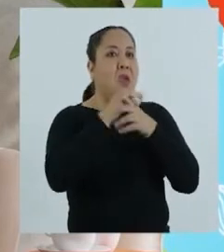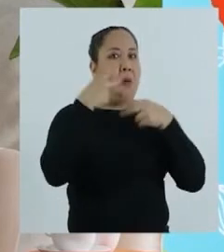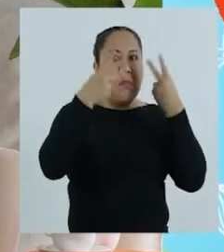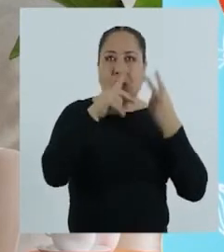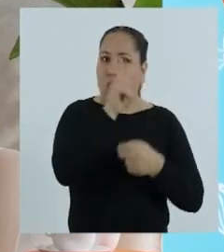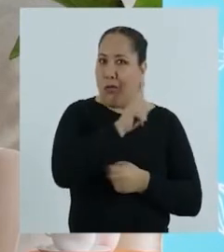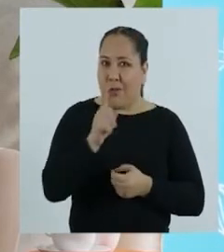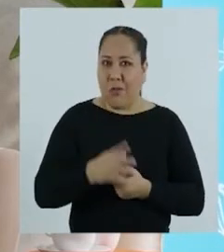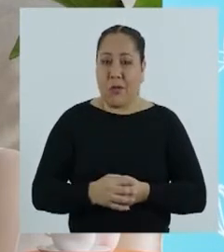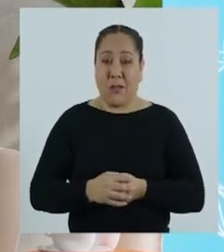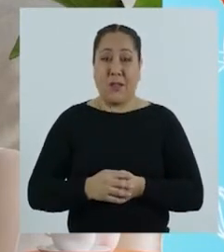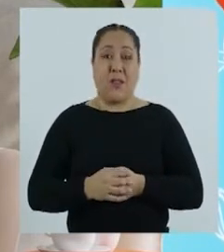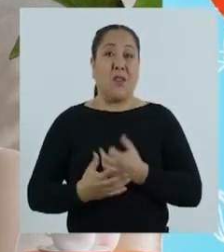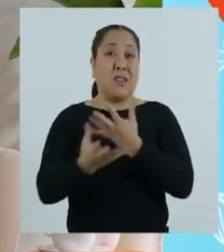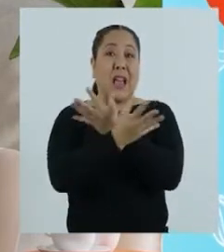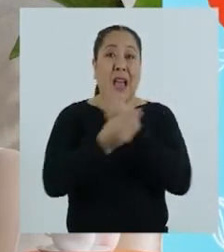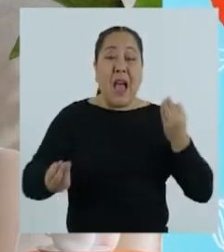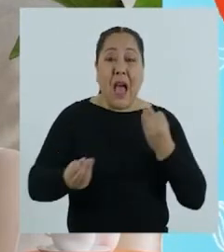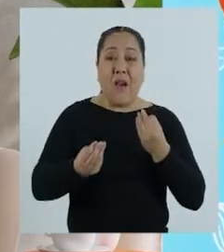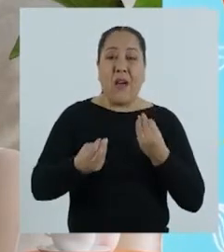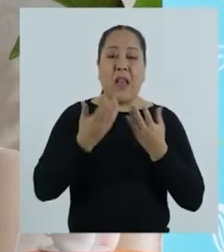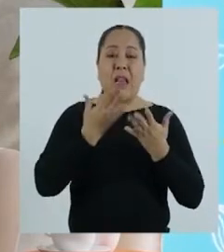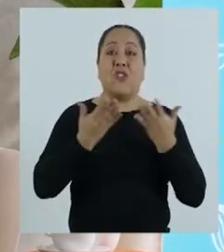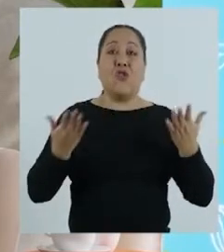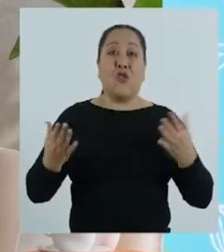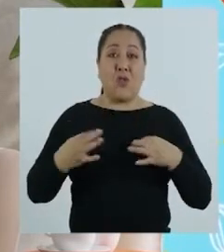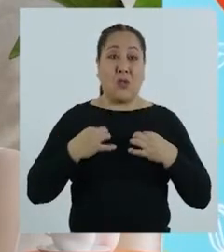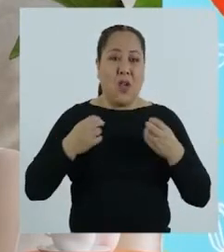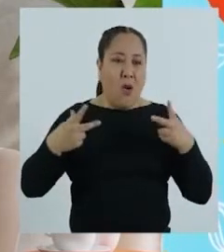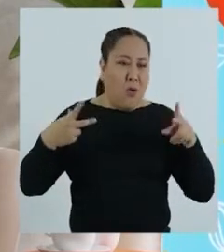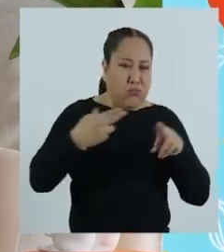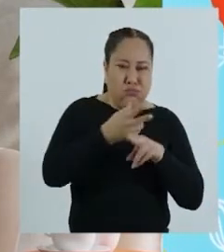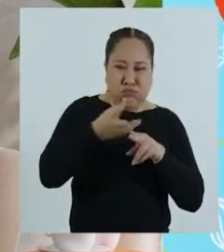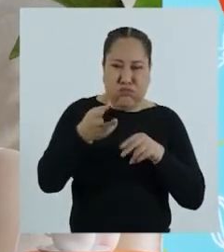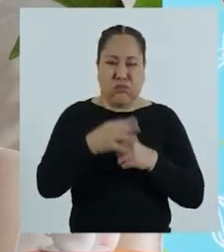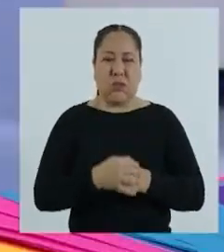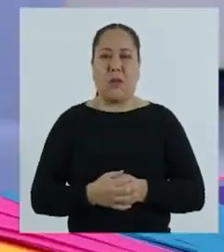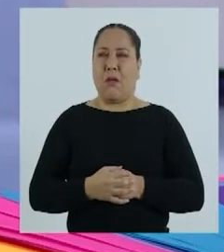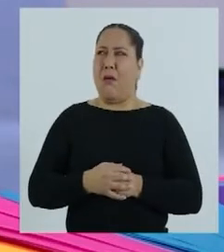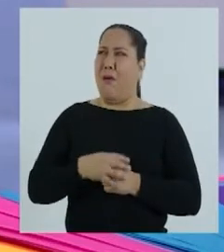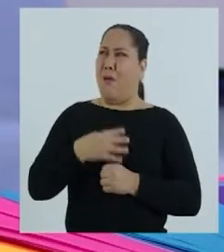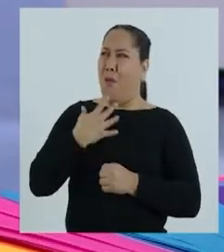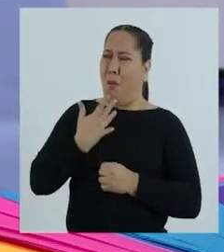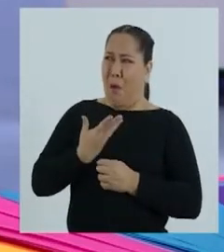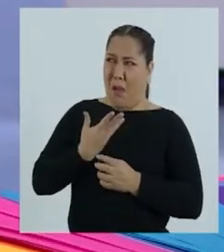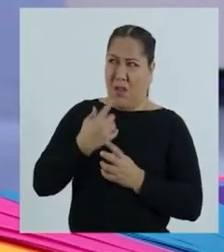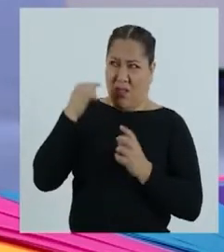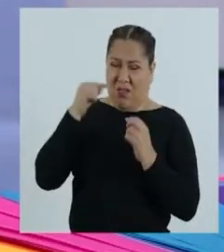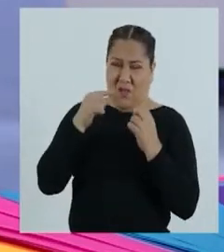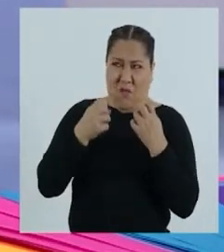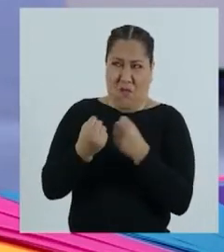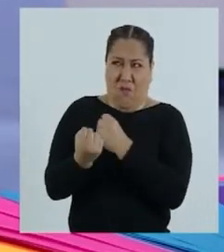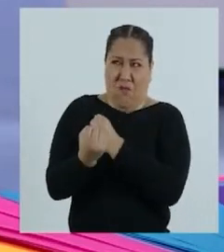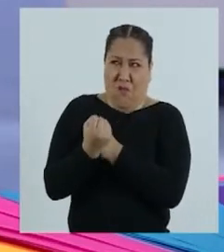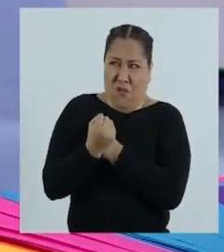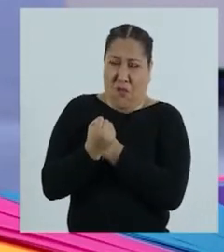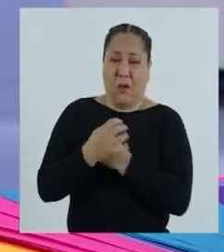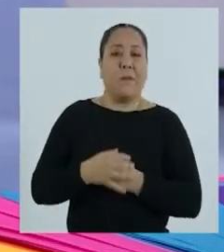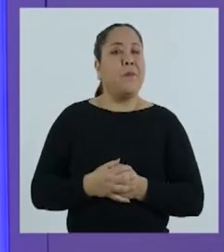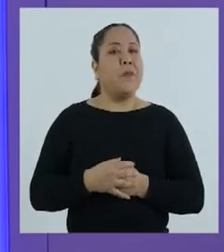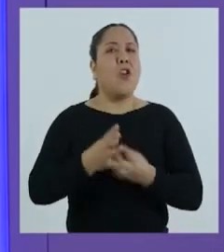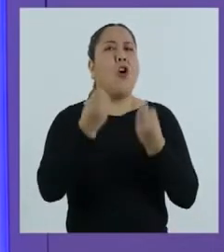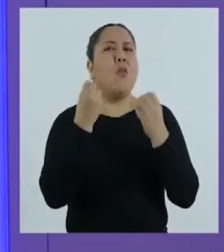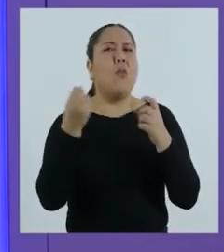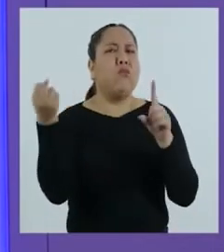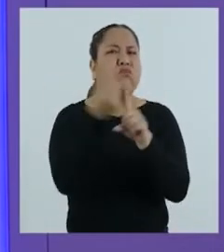cuando se destruyen las pertenencias de la otra persona. ¡Guau! ¡Eso suena fuerte!